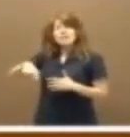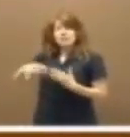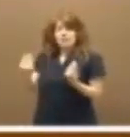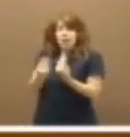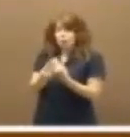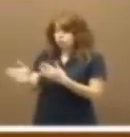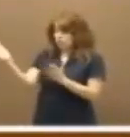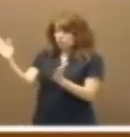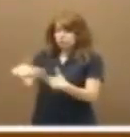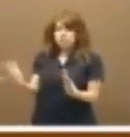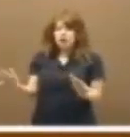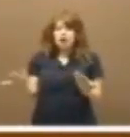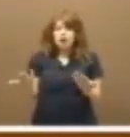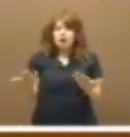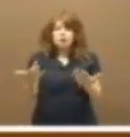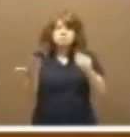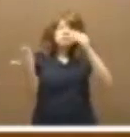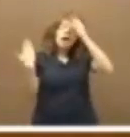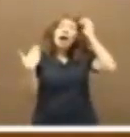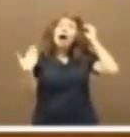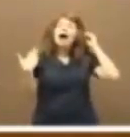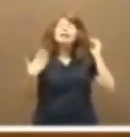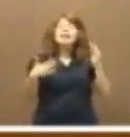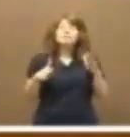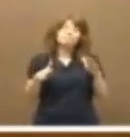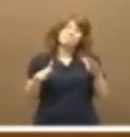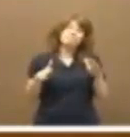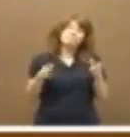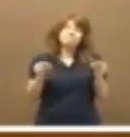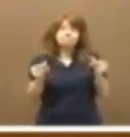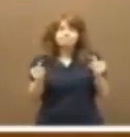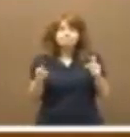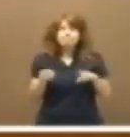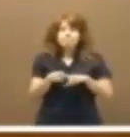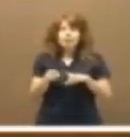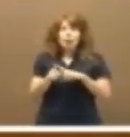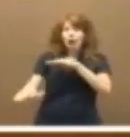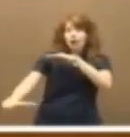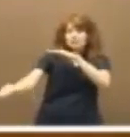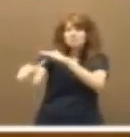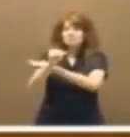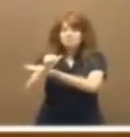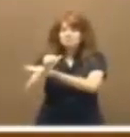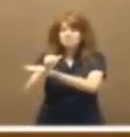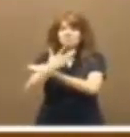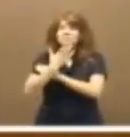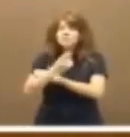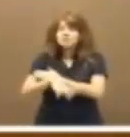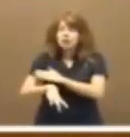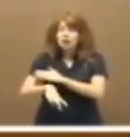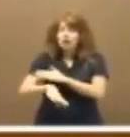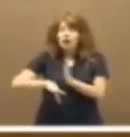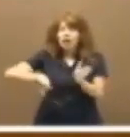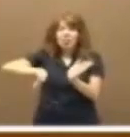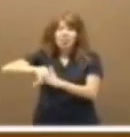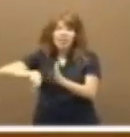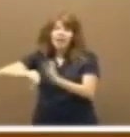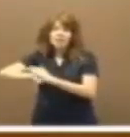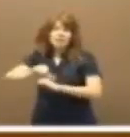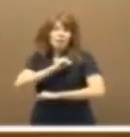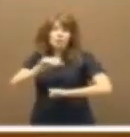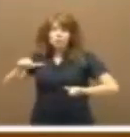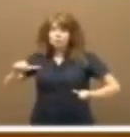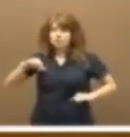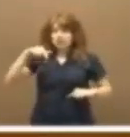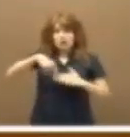que la mano que movió el cuchillo, que le cuchilló por la espalda, es la derecha portuguesa